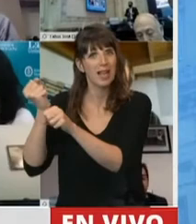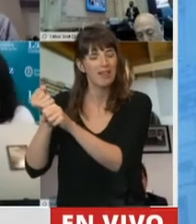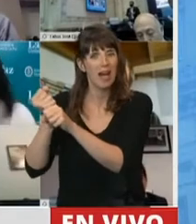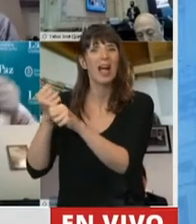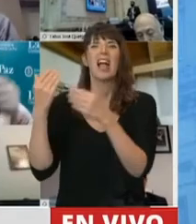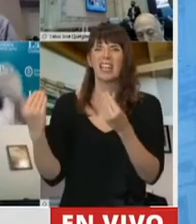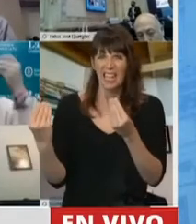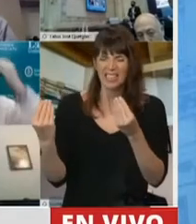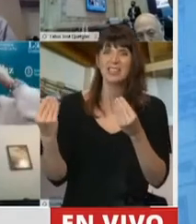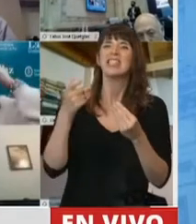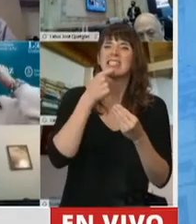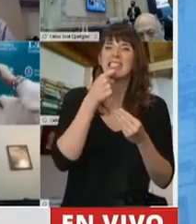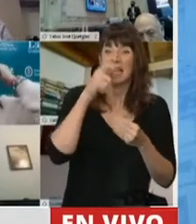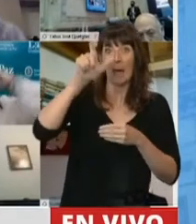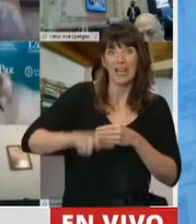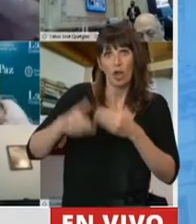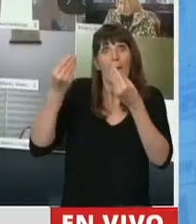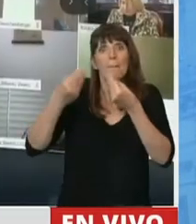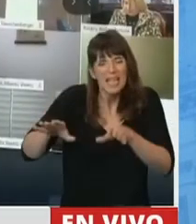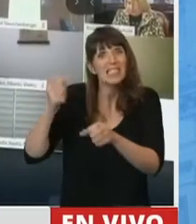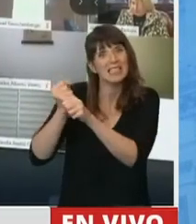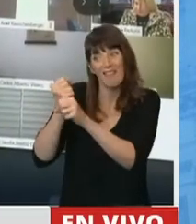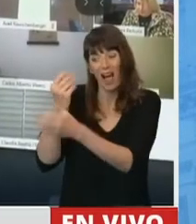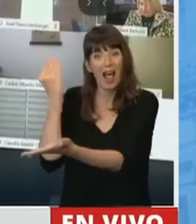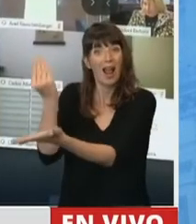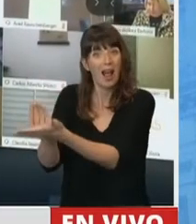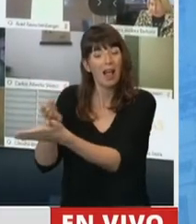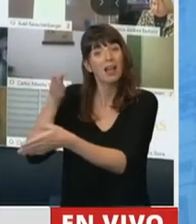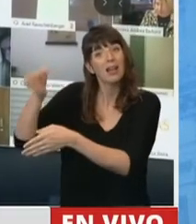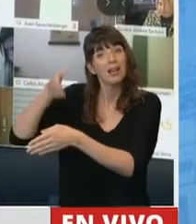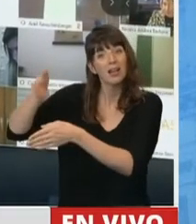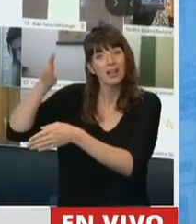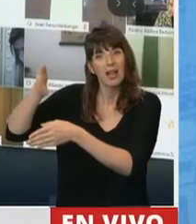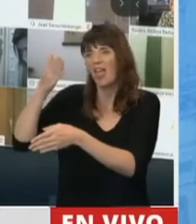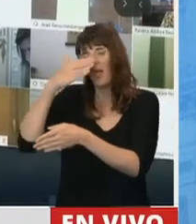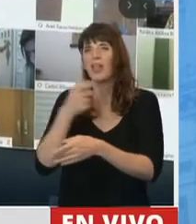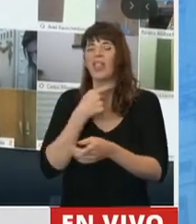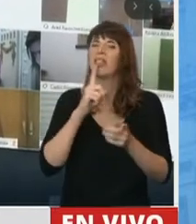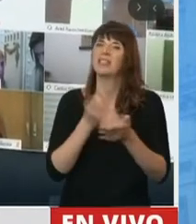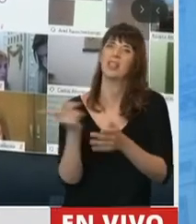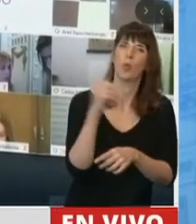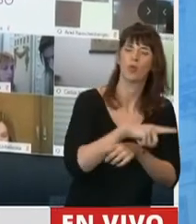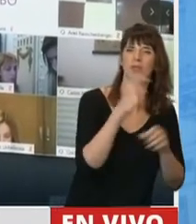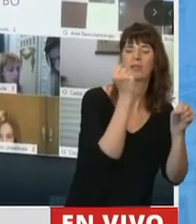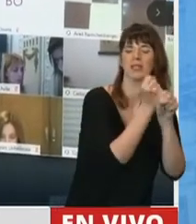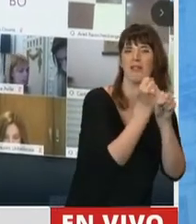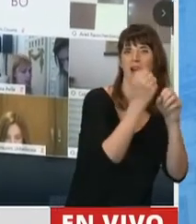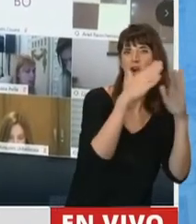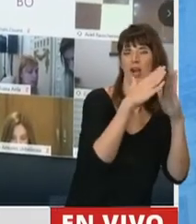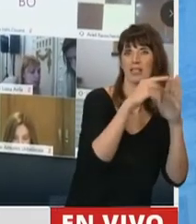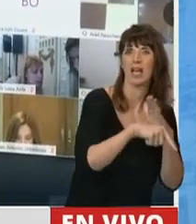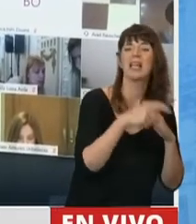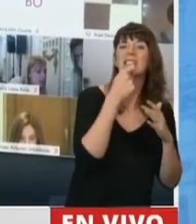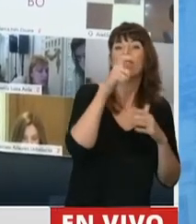telemática, sino justamente presencial. Porque mal podría pedir un trabajador que ha sido contratado de esta manera